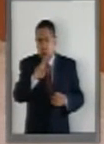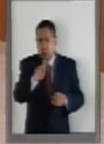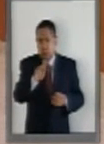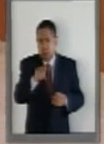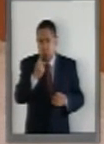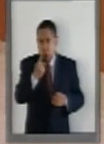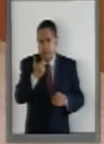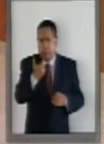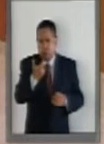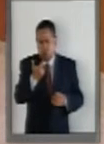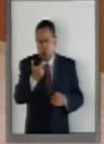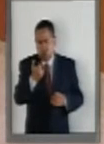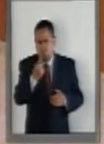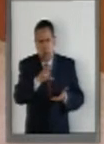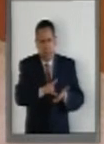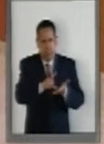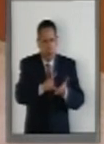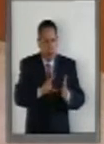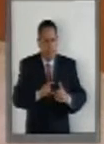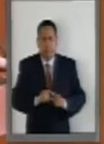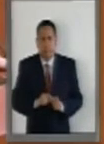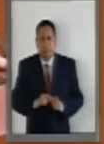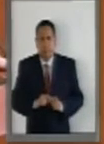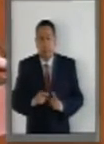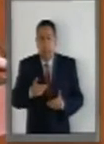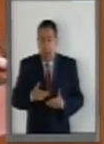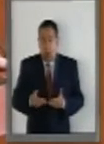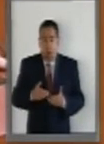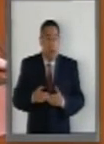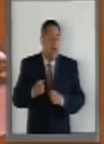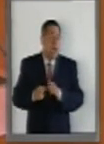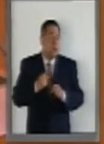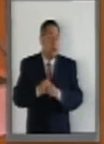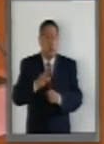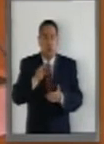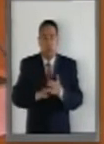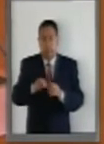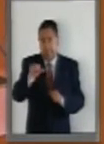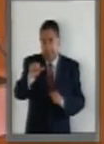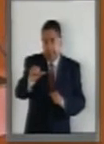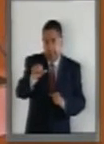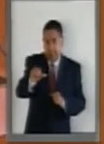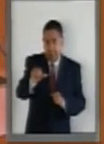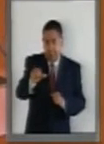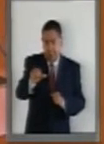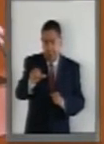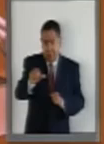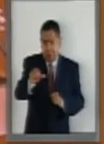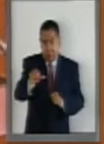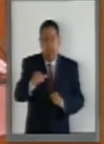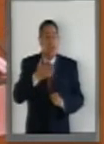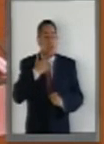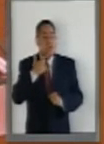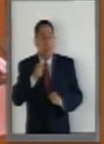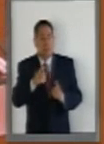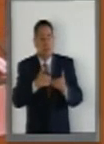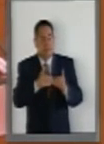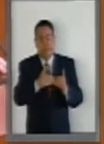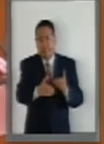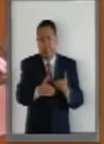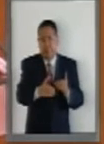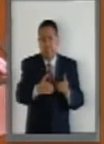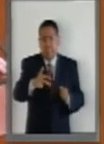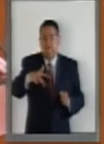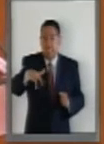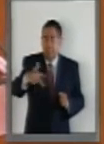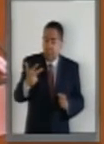pesos el litro. Hoy estamos en el año 2016 y la gasolina está en